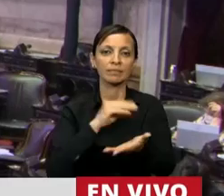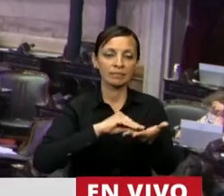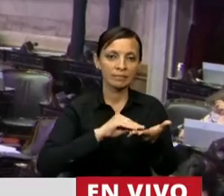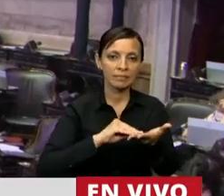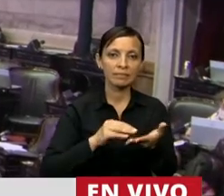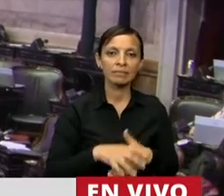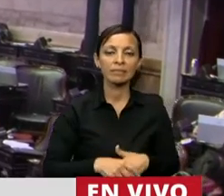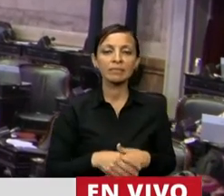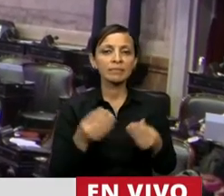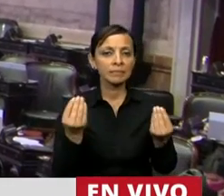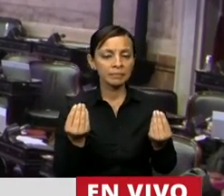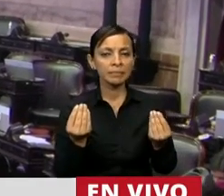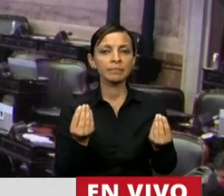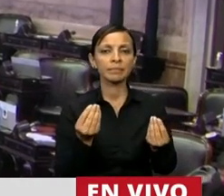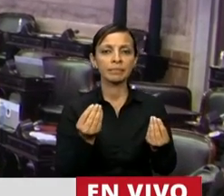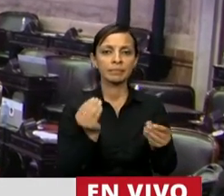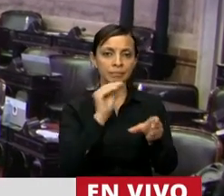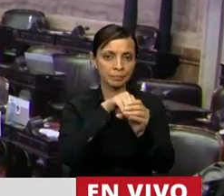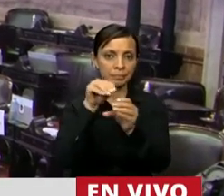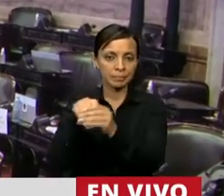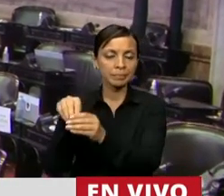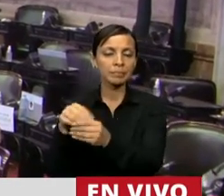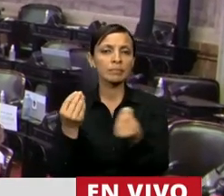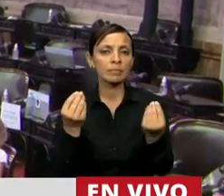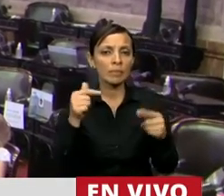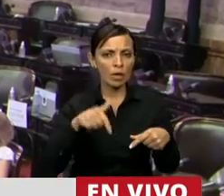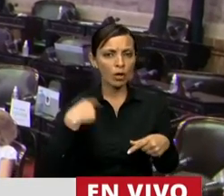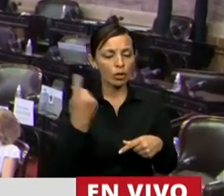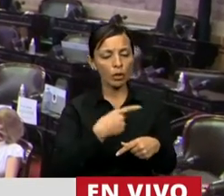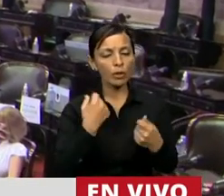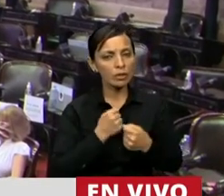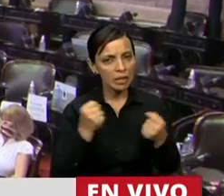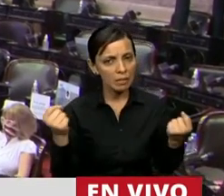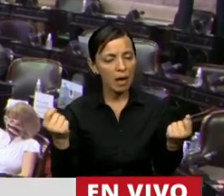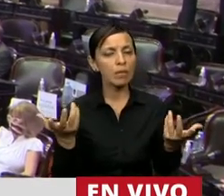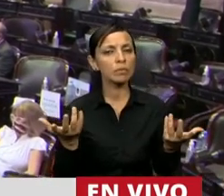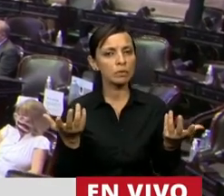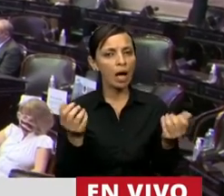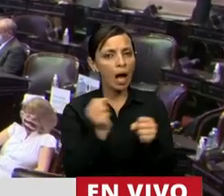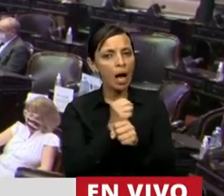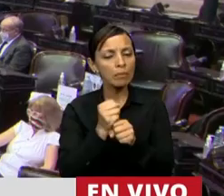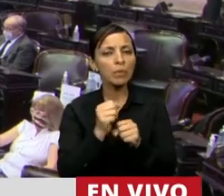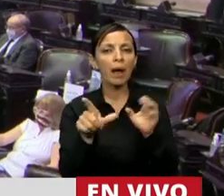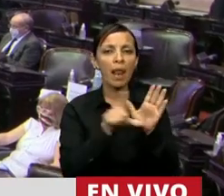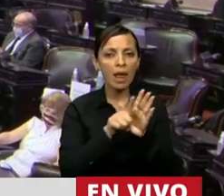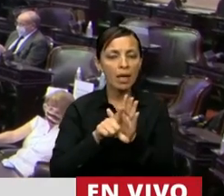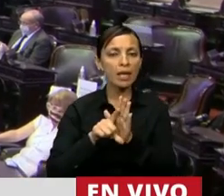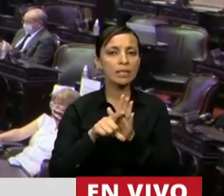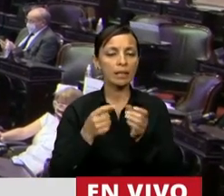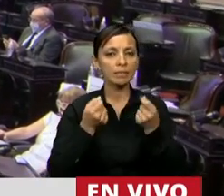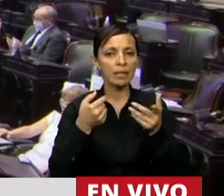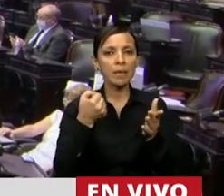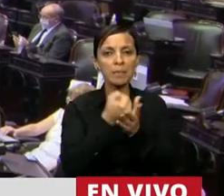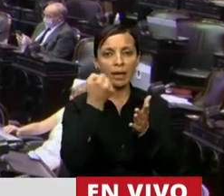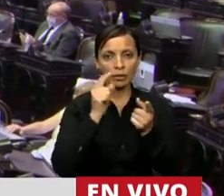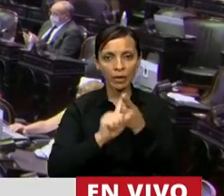que la integran porque hoy nos animamos a sacar un conjunto de leyes que impactan en